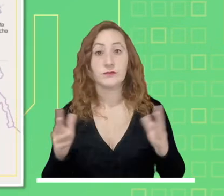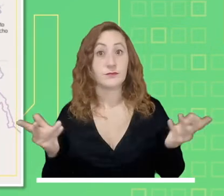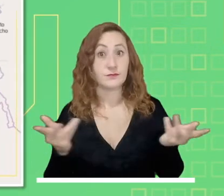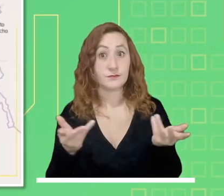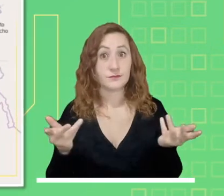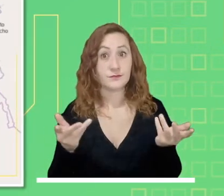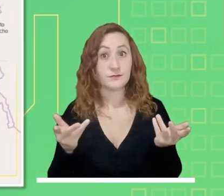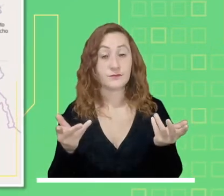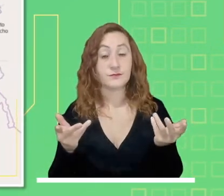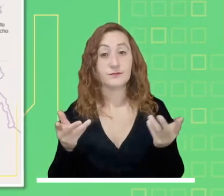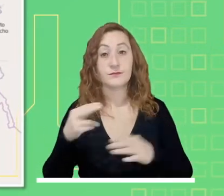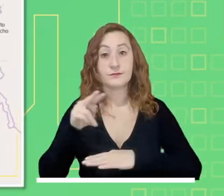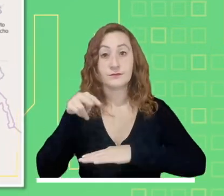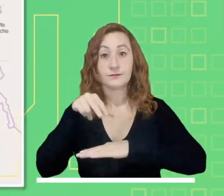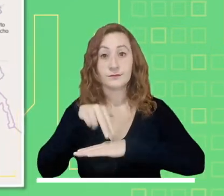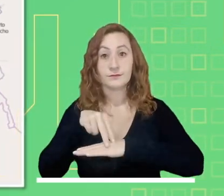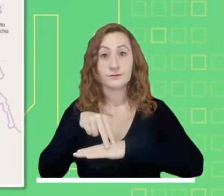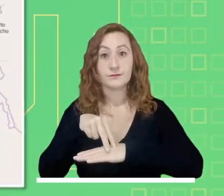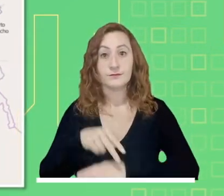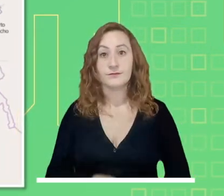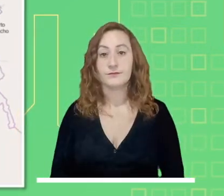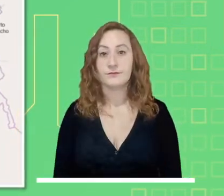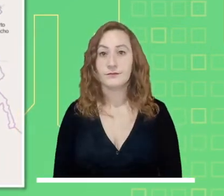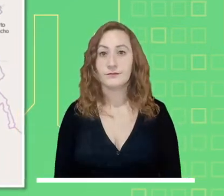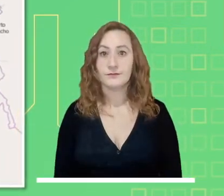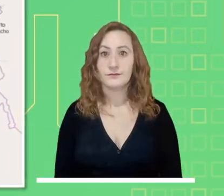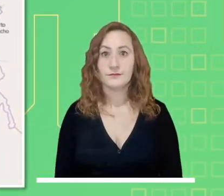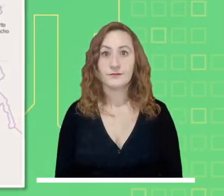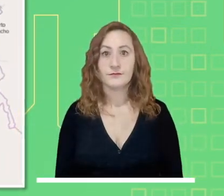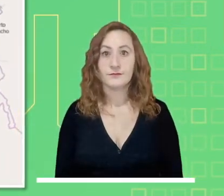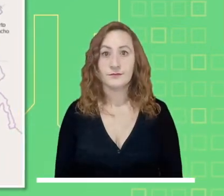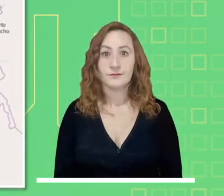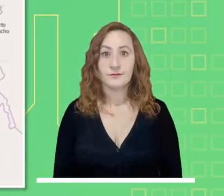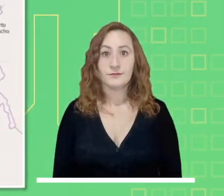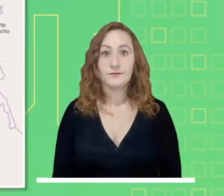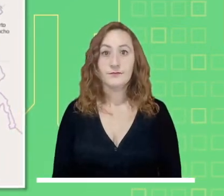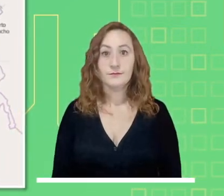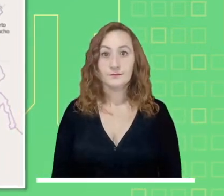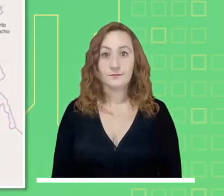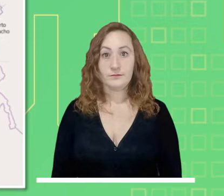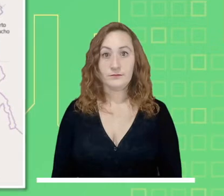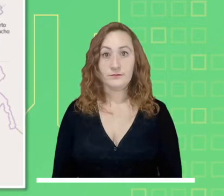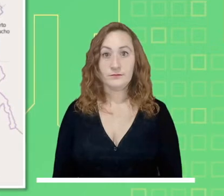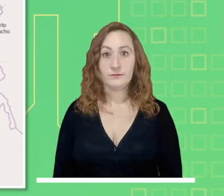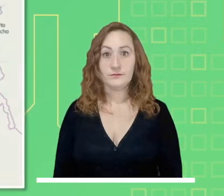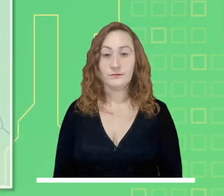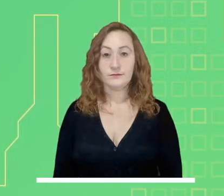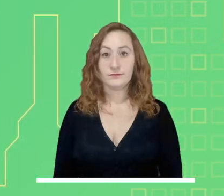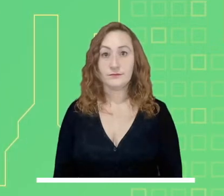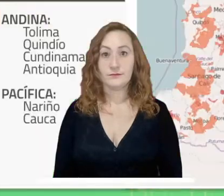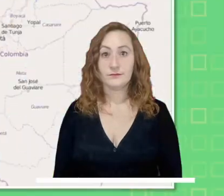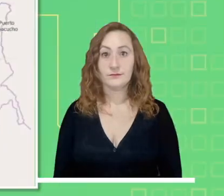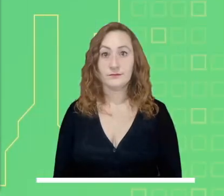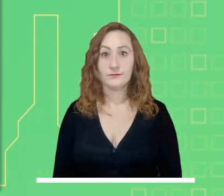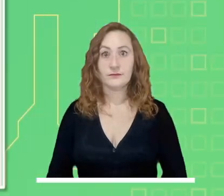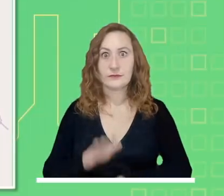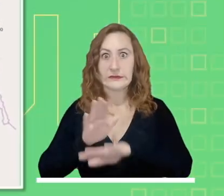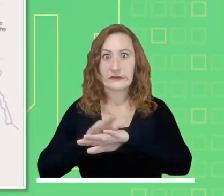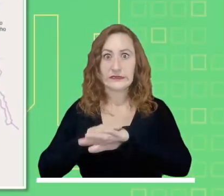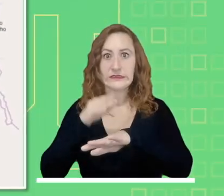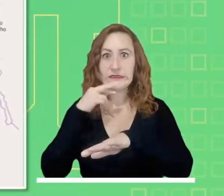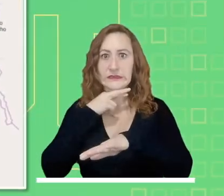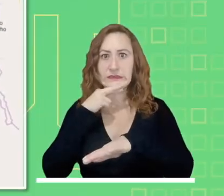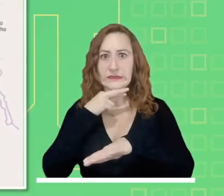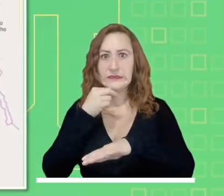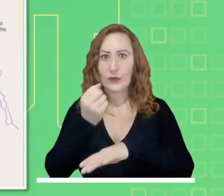Alerta roja por probabilidad de incendios en la cobertura vegetal de los departamentos de Cesar y La Guajira. Alerta roja por